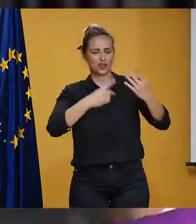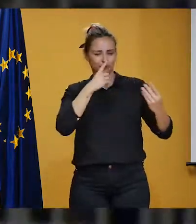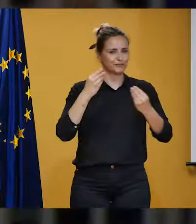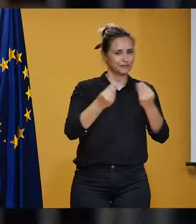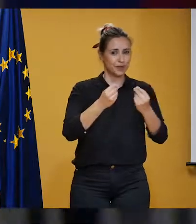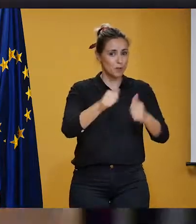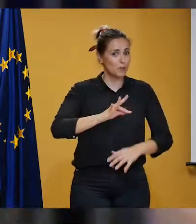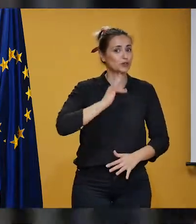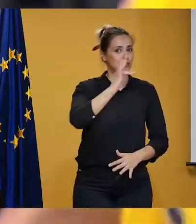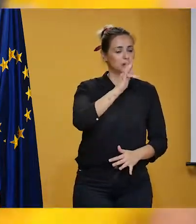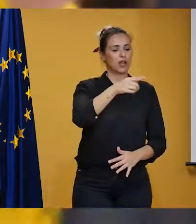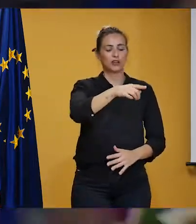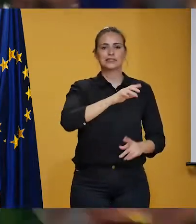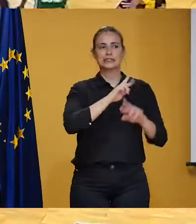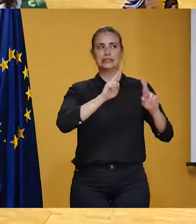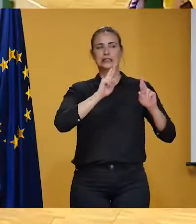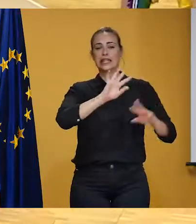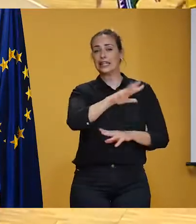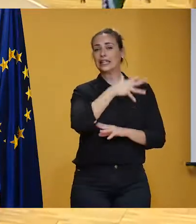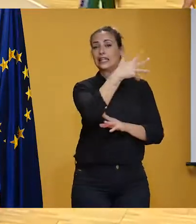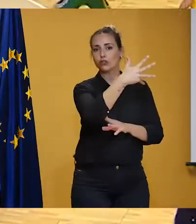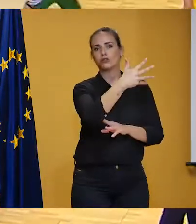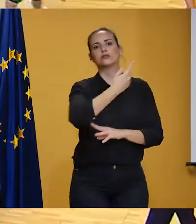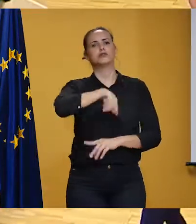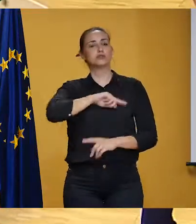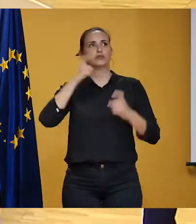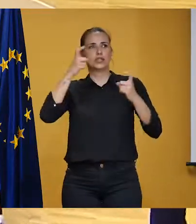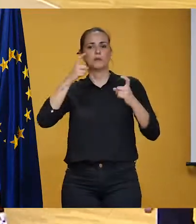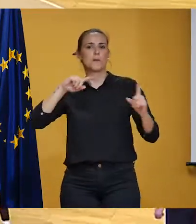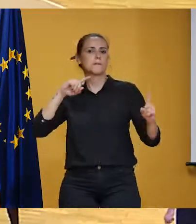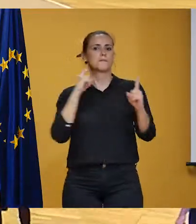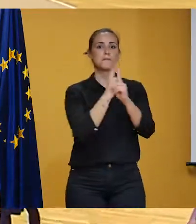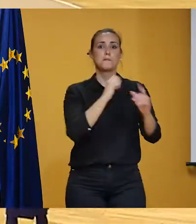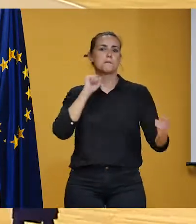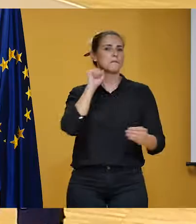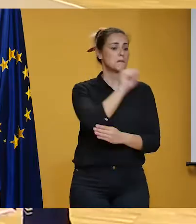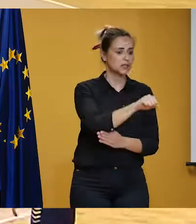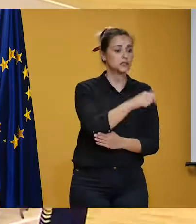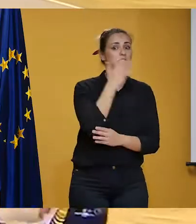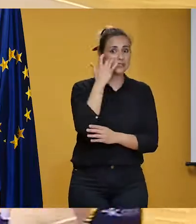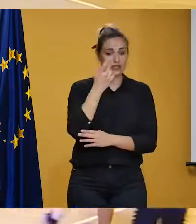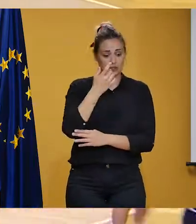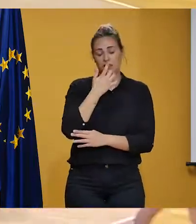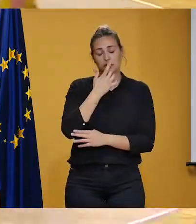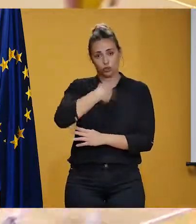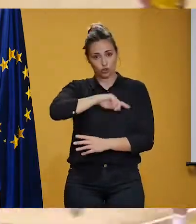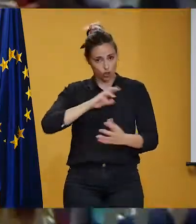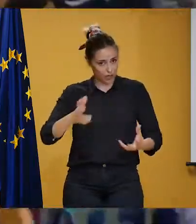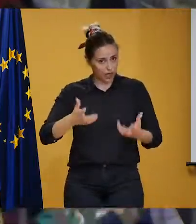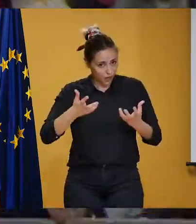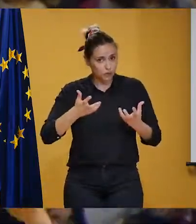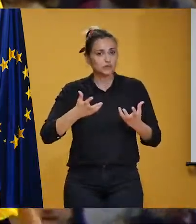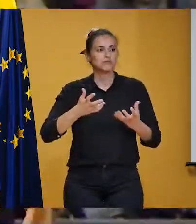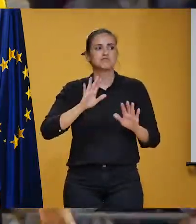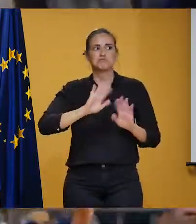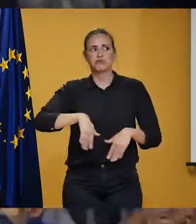sensaciones de cara al playoff y que tiene en su mano terminar quinto. Nosotros vamos a ganar, a tratar de ganar